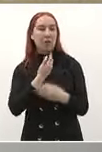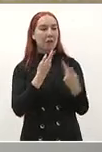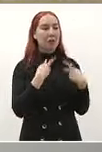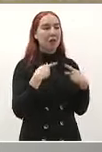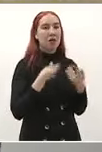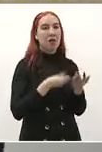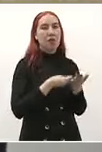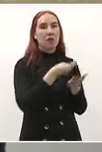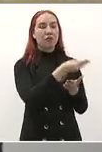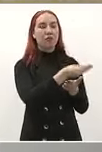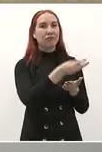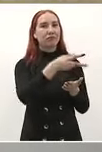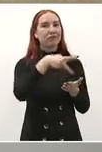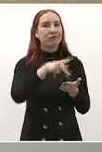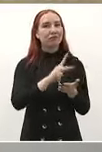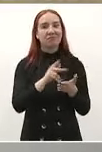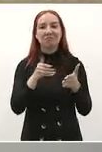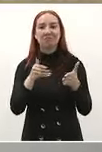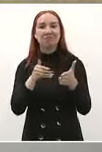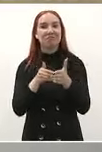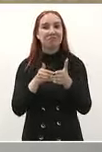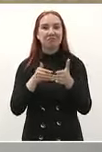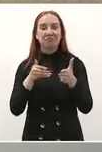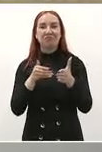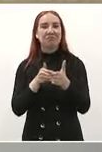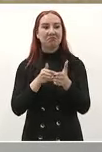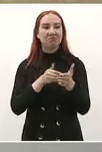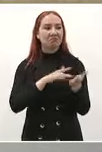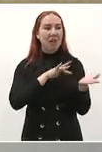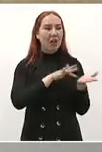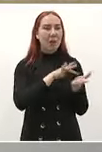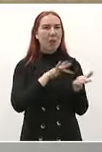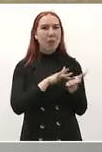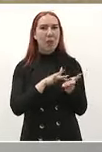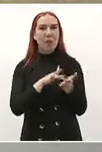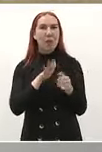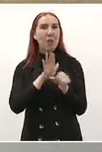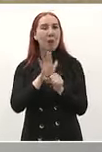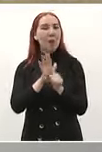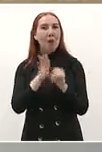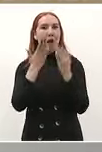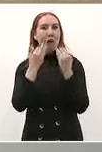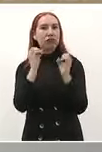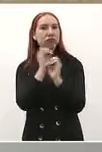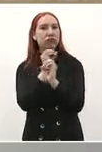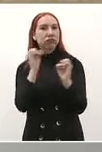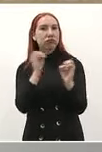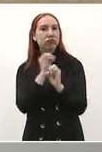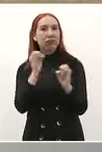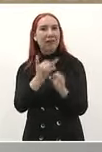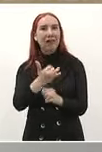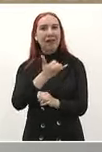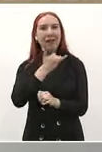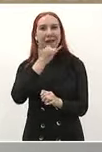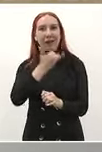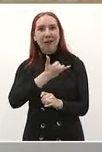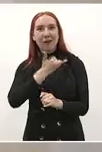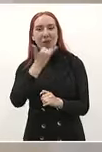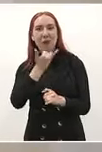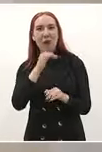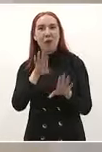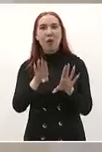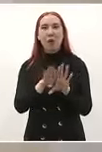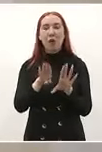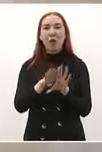llegaba la ayuda o no llegaba completa llegaba con piquete de ojo